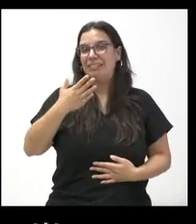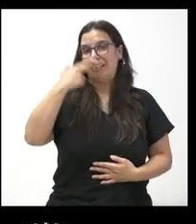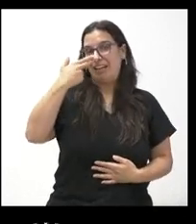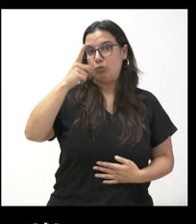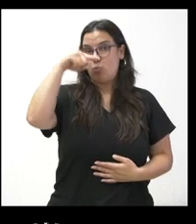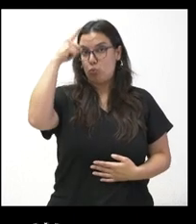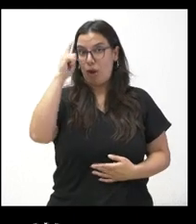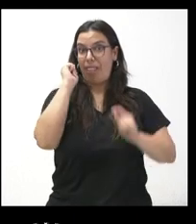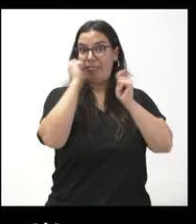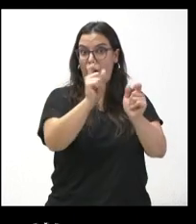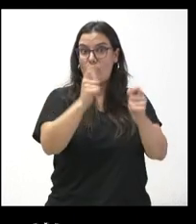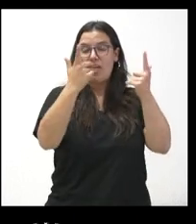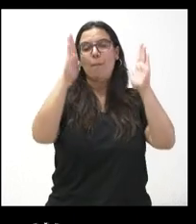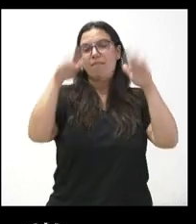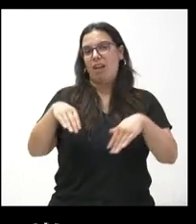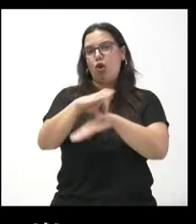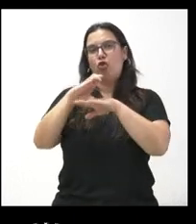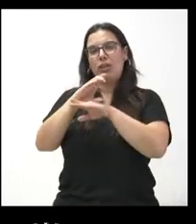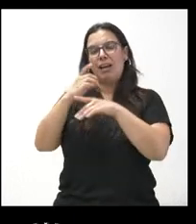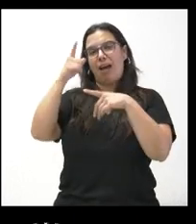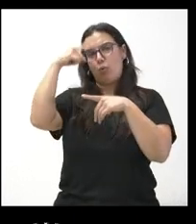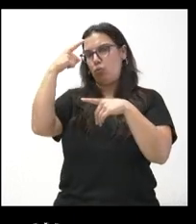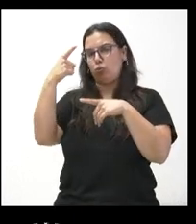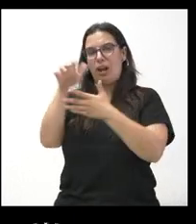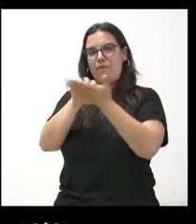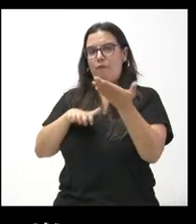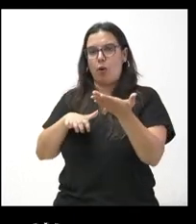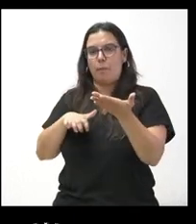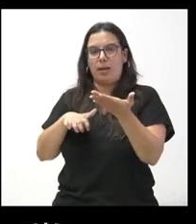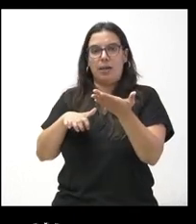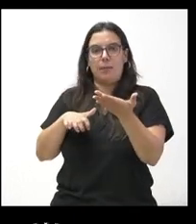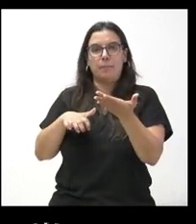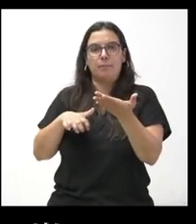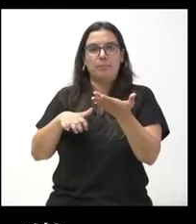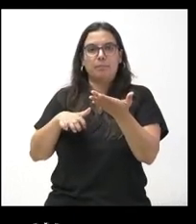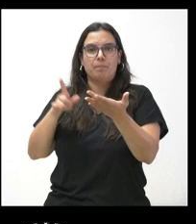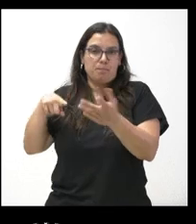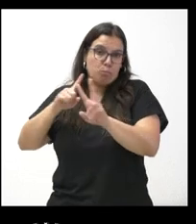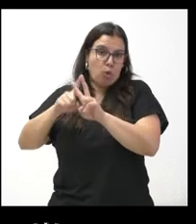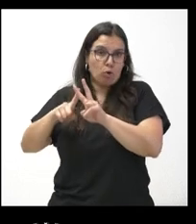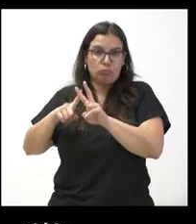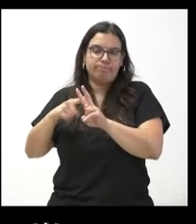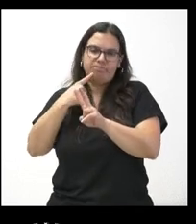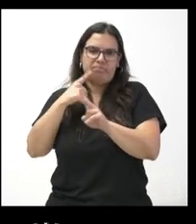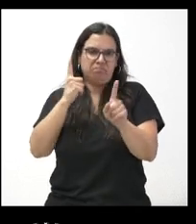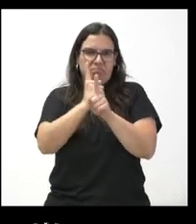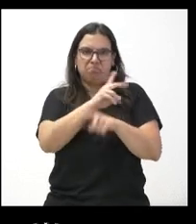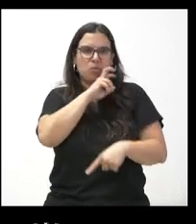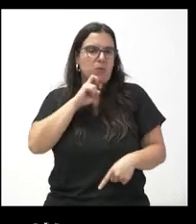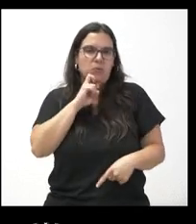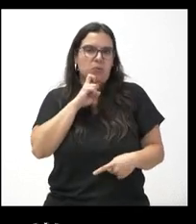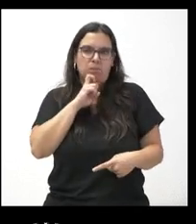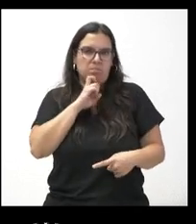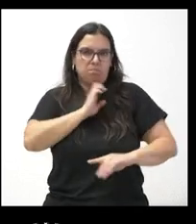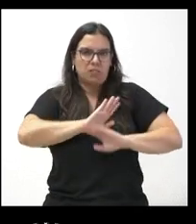hubo un informe de la Consejería de Cultura, por lo tanto, un posicionamiento también de Vox, contrario al mantenimiento de esas